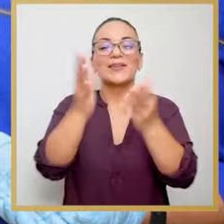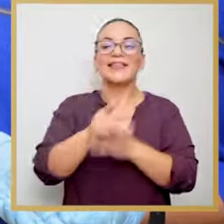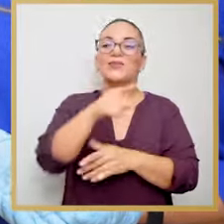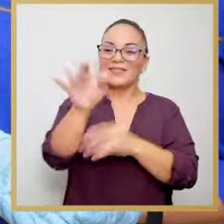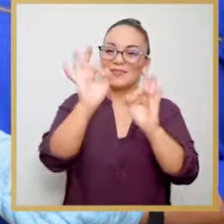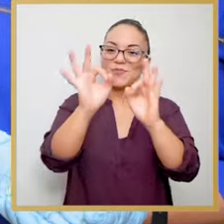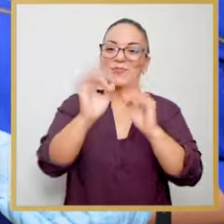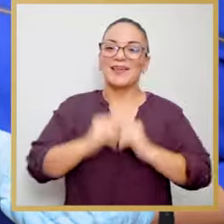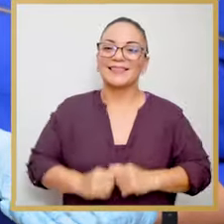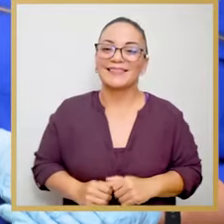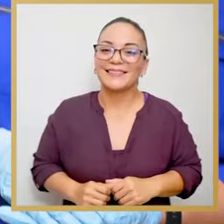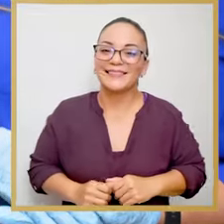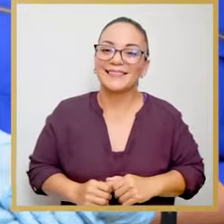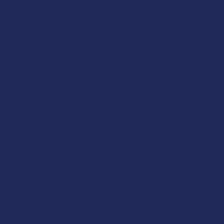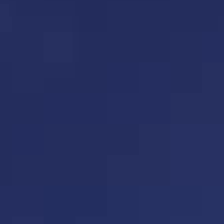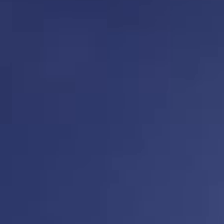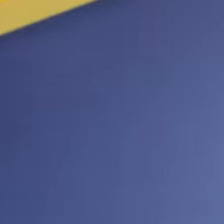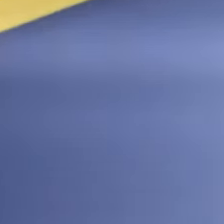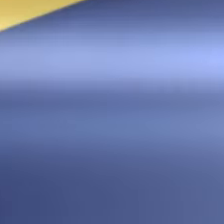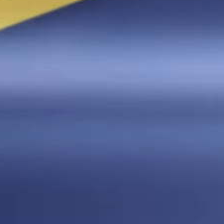Infórmate más. Que estén muy bien.